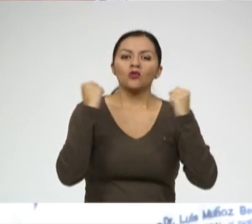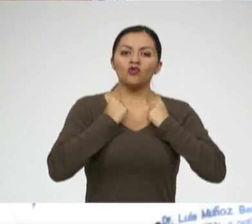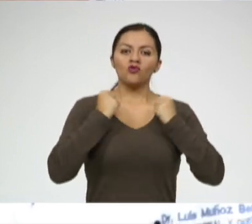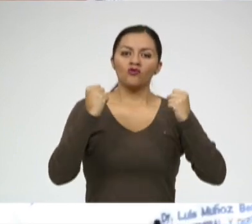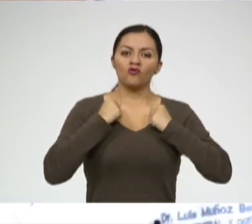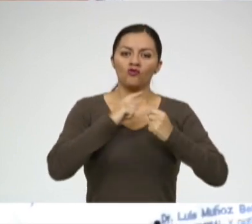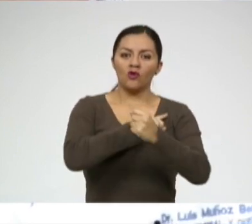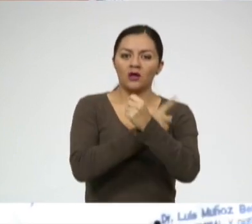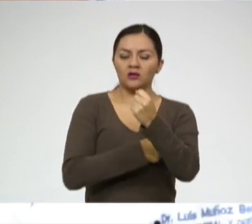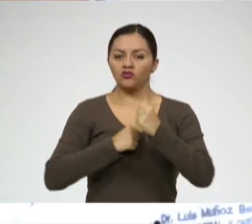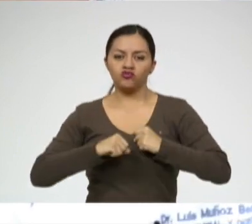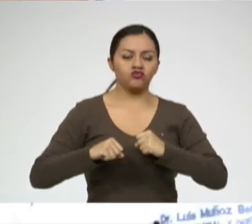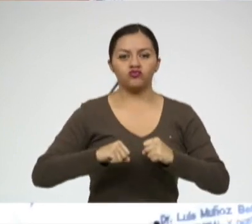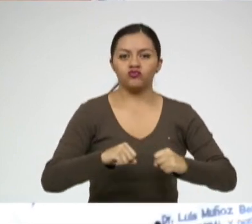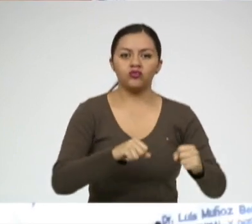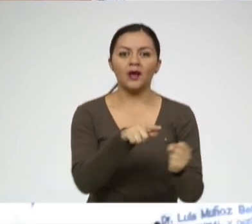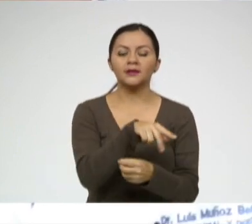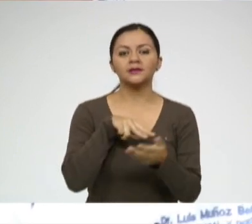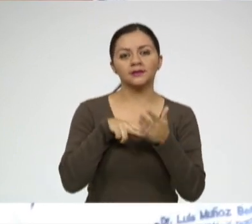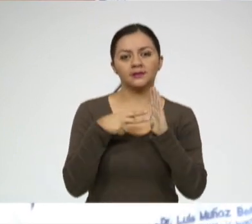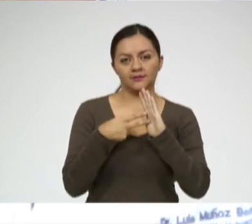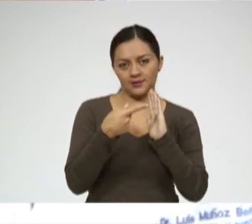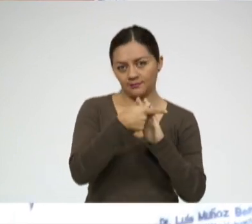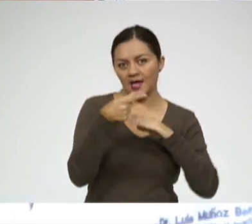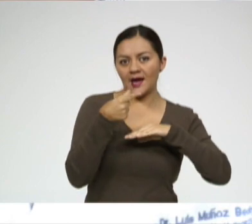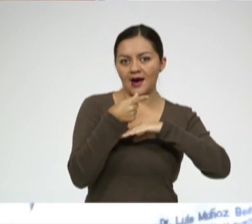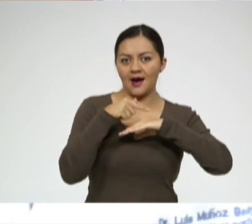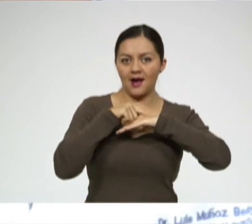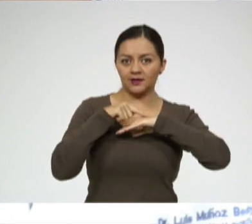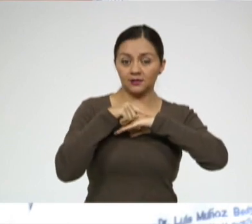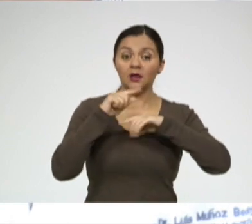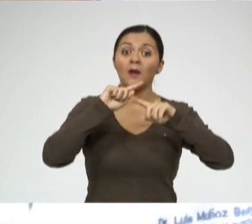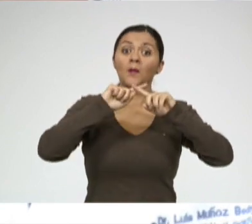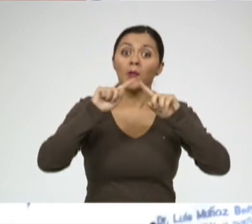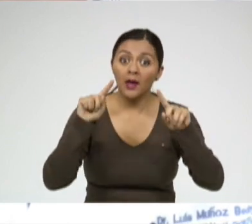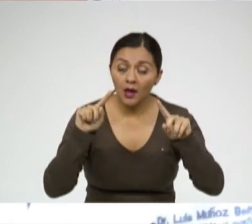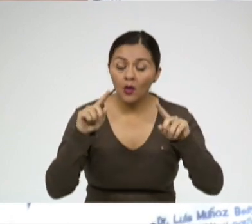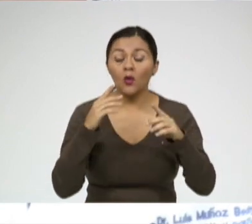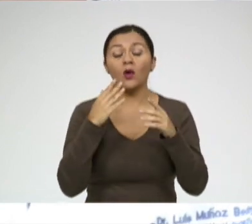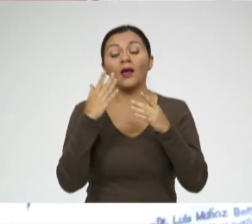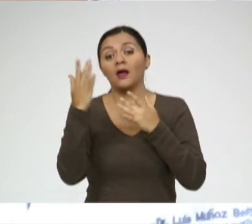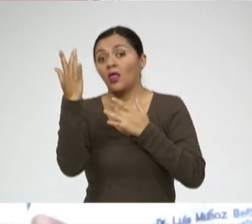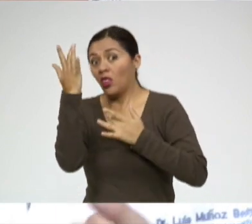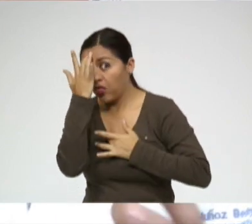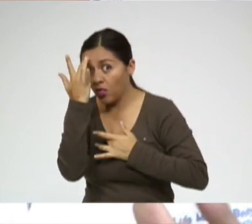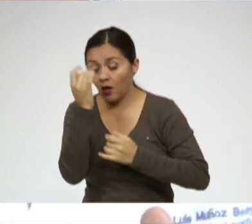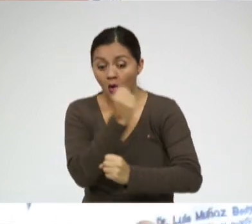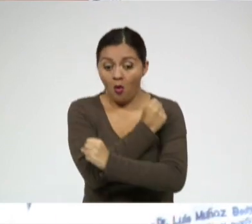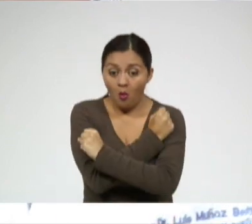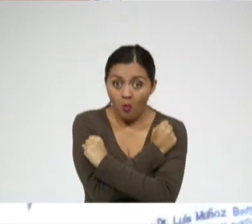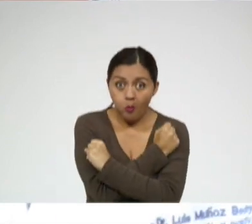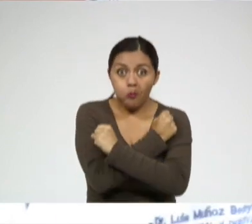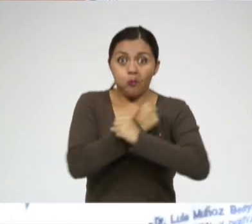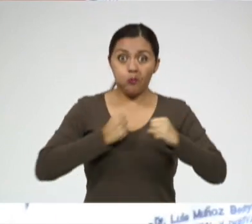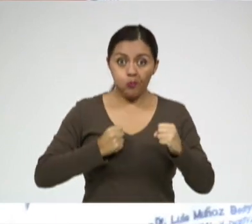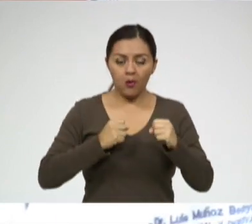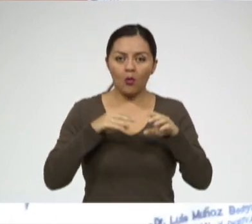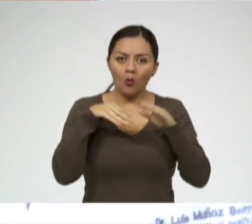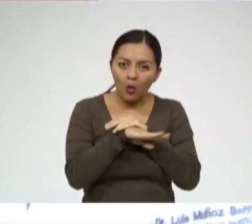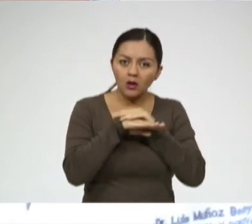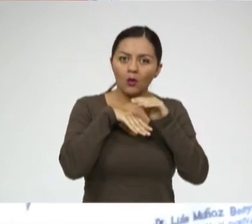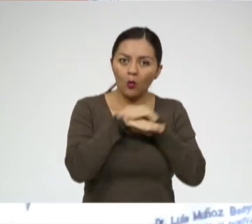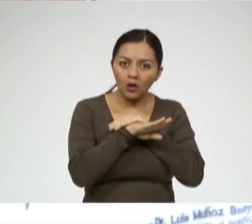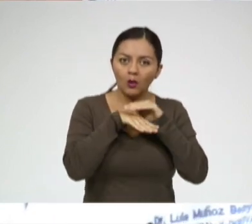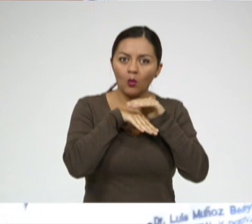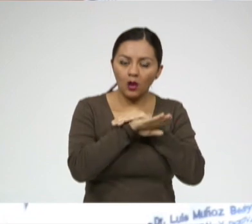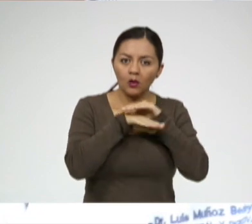cuerpo. En el caso de enfermedad resulta que este tejido graso por obesidad va acumulándose, va haciéndose